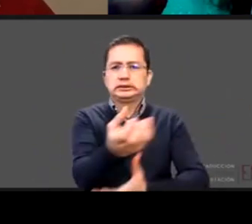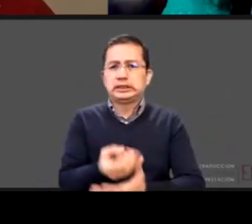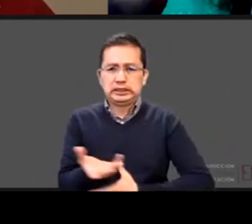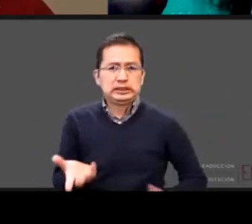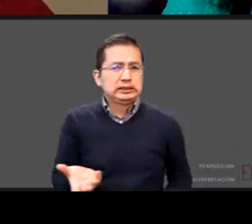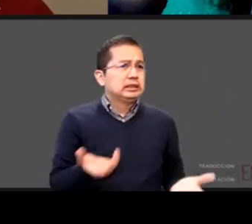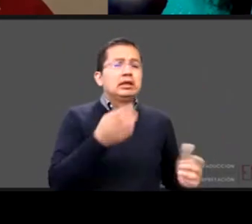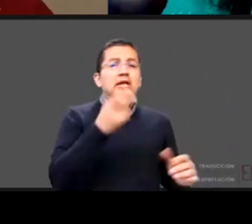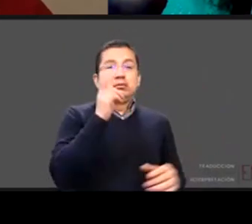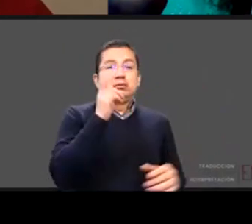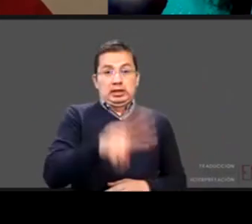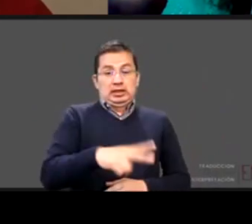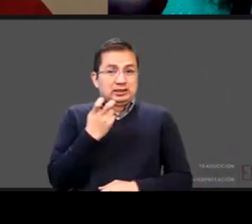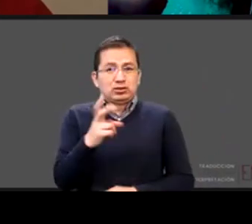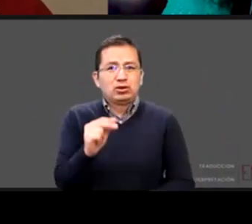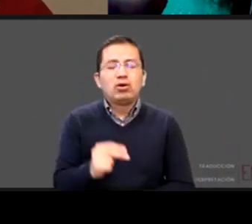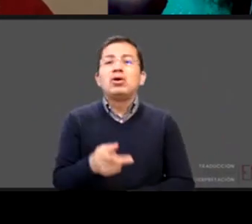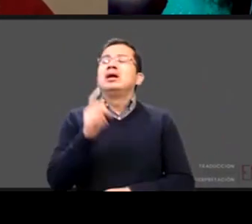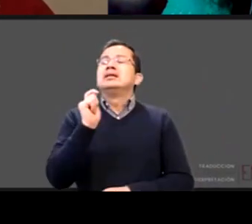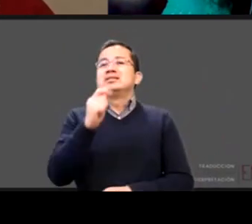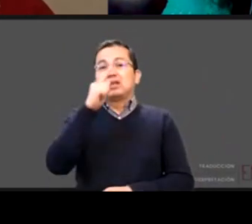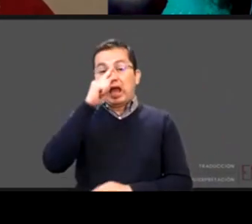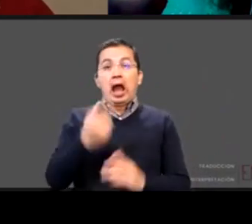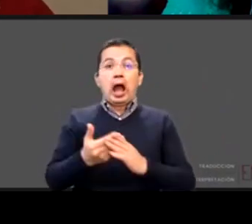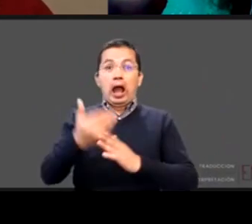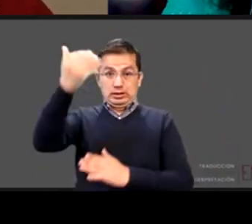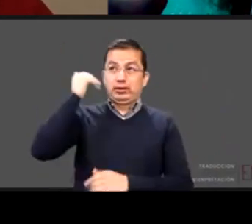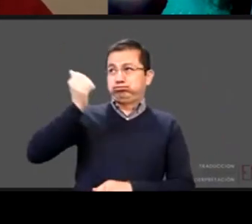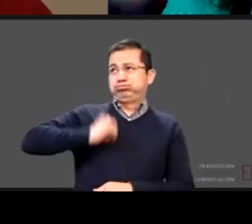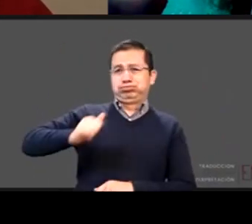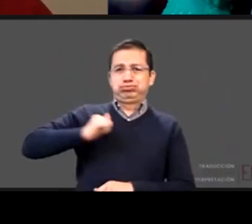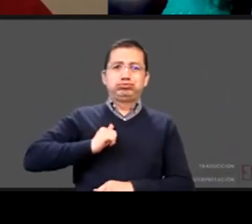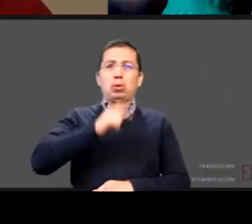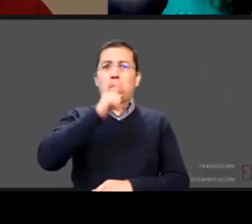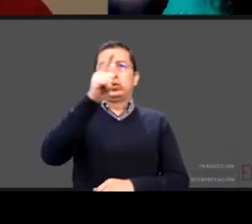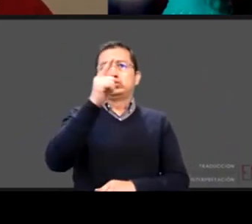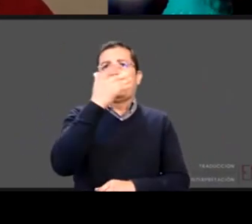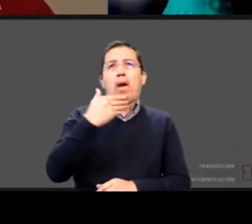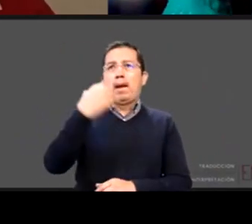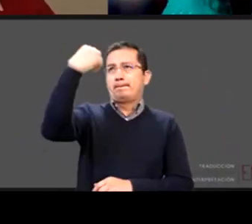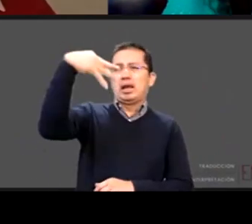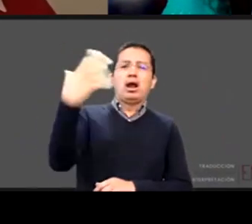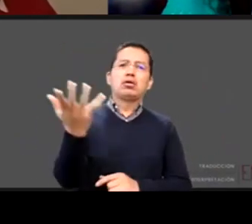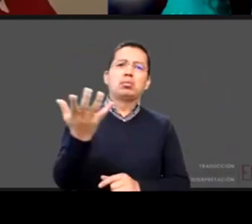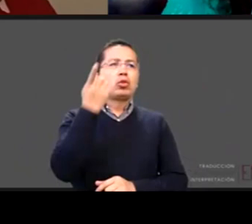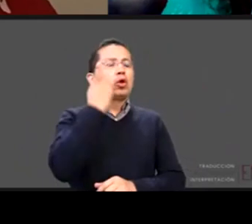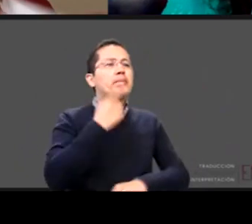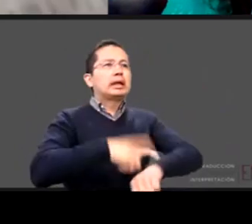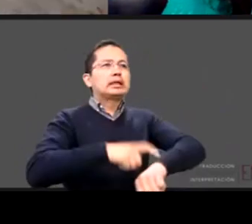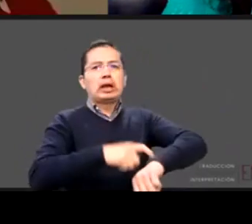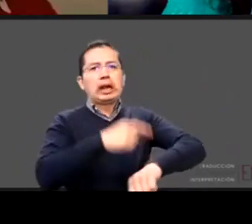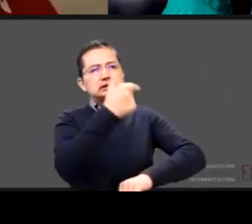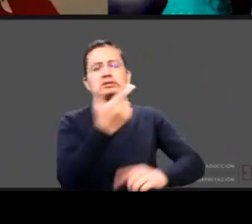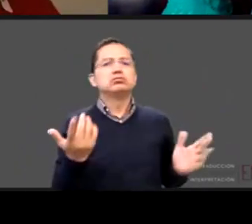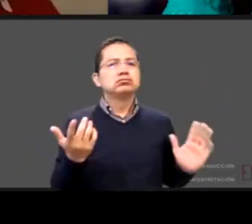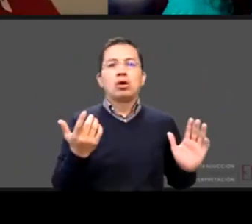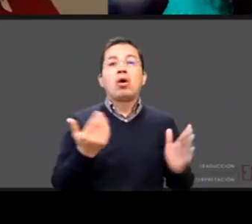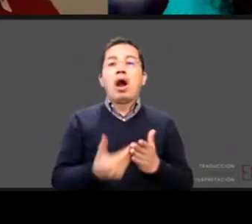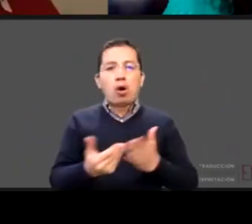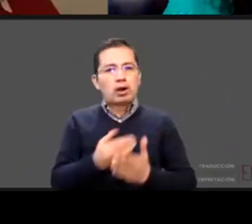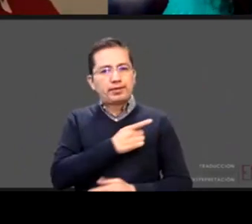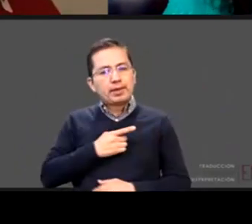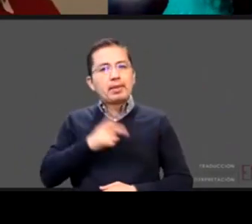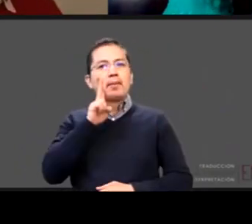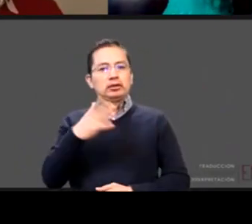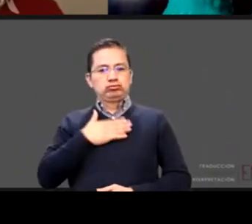Caperusita intactas pero antes era en ese momento en el que no había luz pero hoy lo que tienes que ver es cómo estar para tu hijo ¿por qué? porque